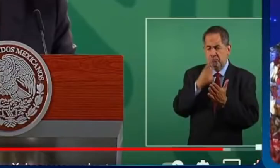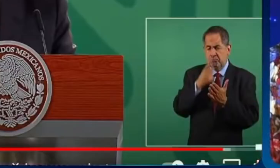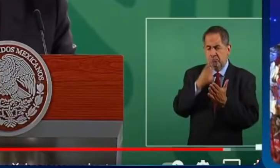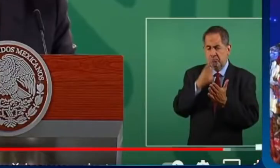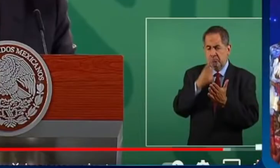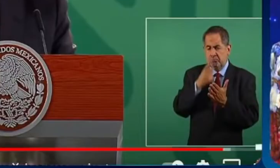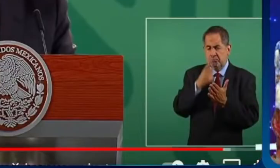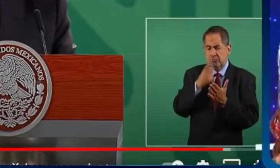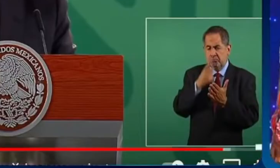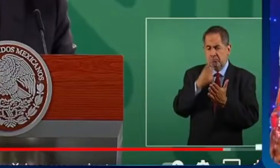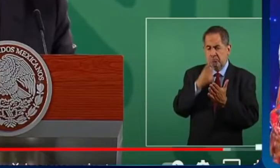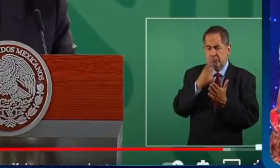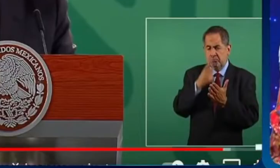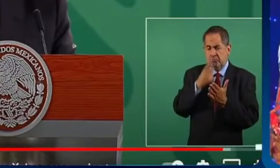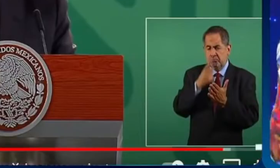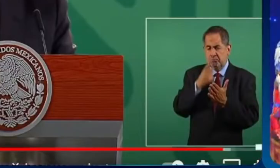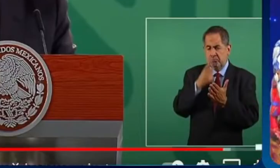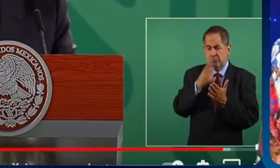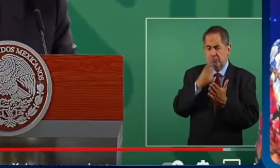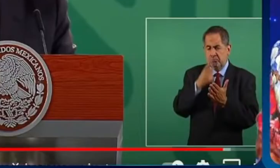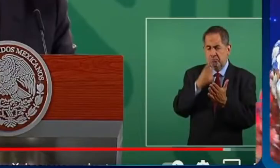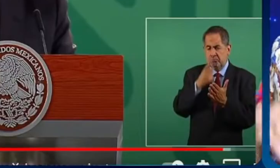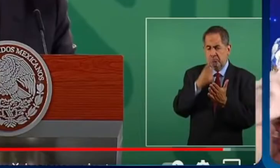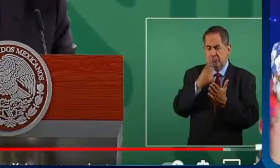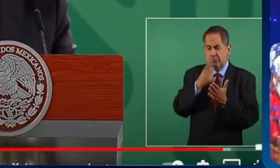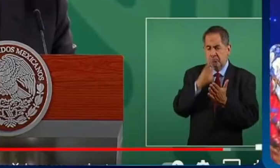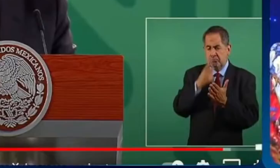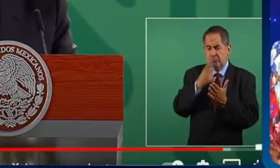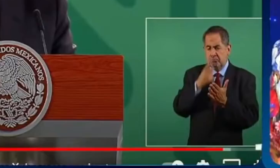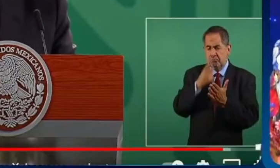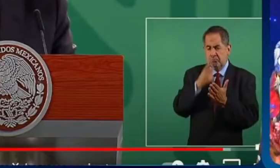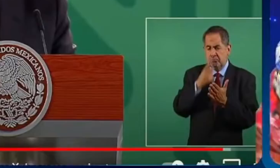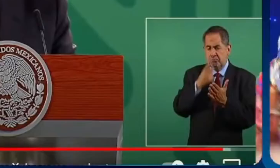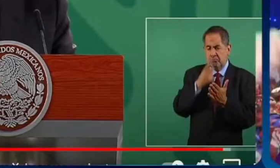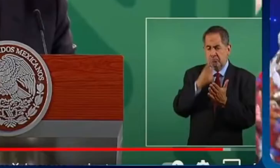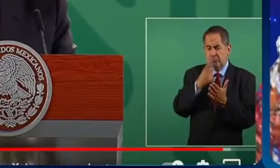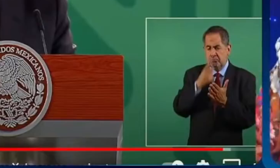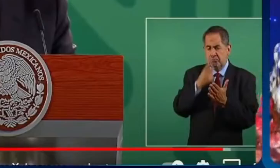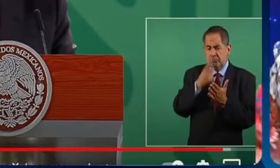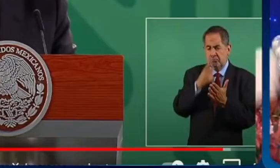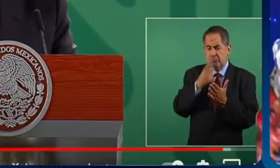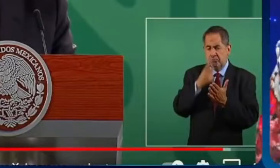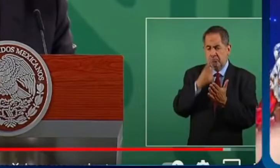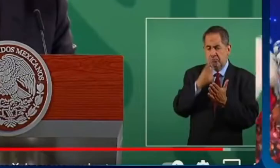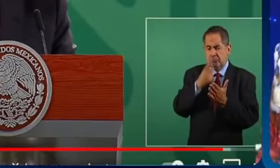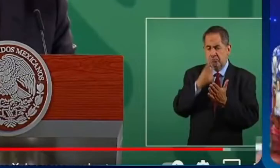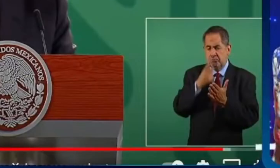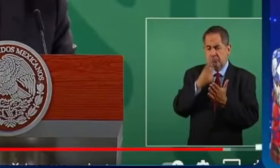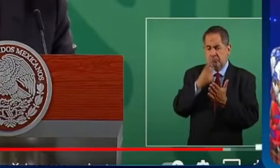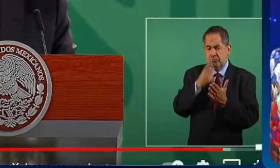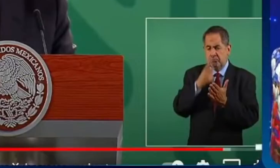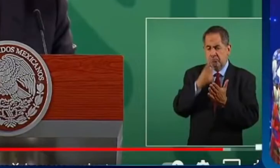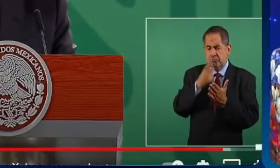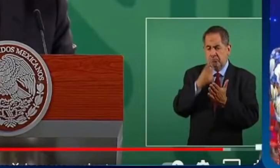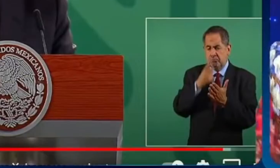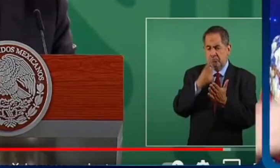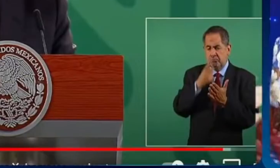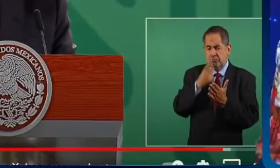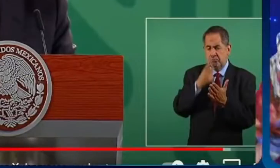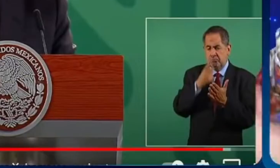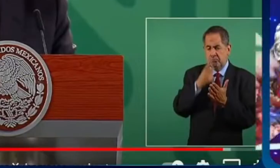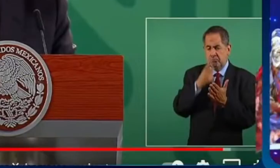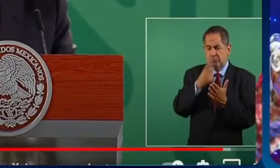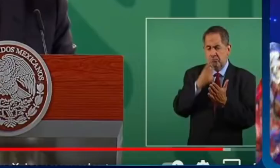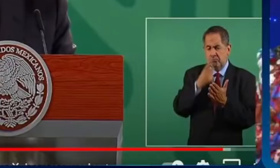imagínense se van a agarrar como con Félix Salgado Macedonio como lo que pasó en Michoacán tirando y tirando y tirando candidaturas para que